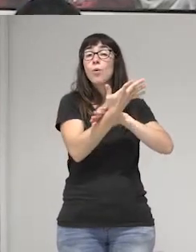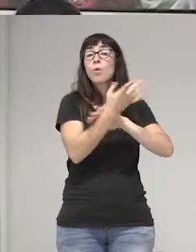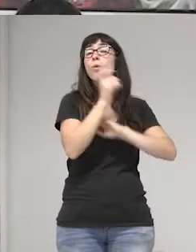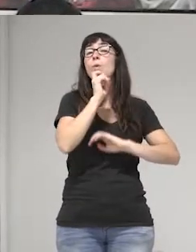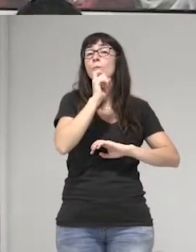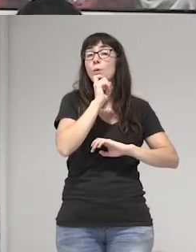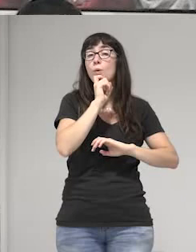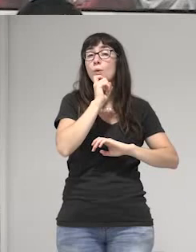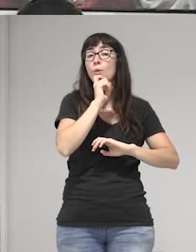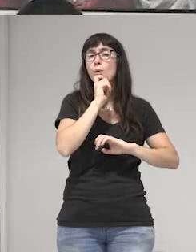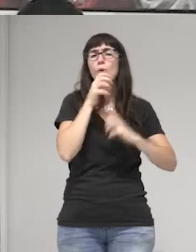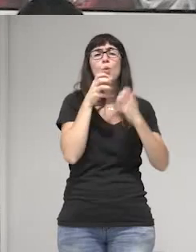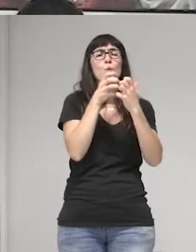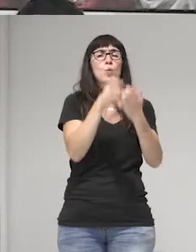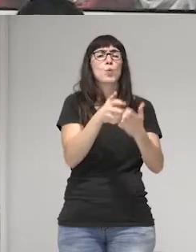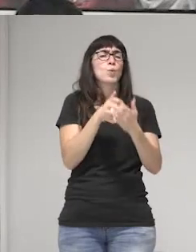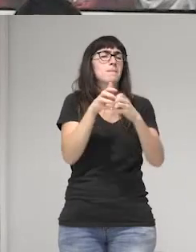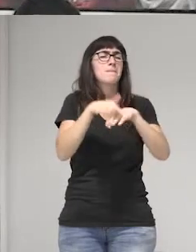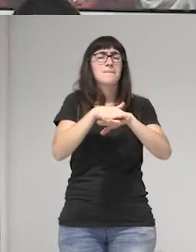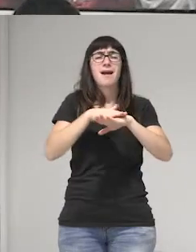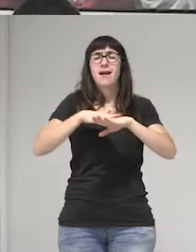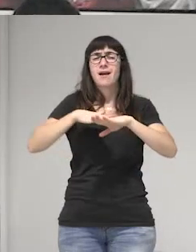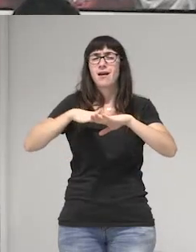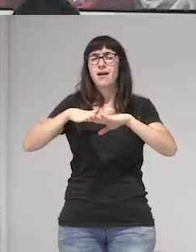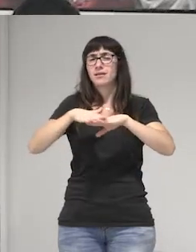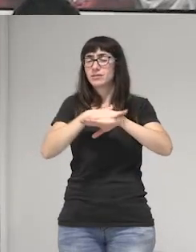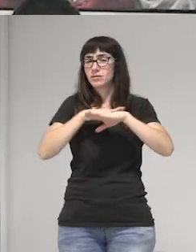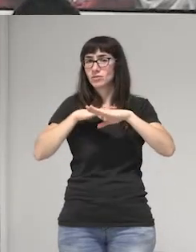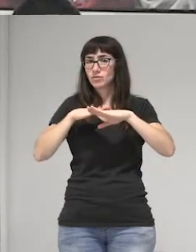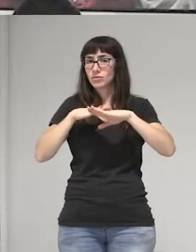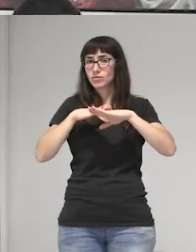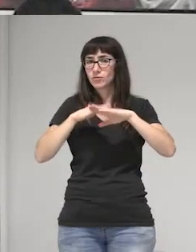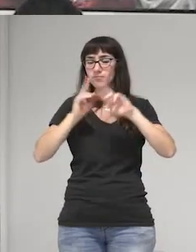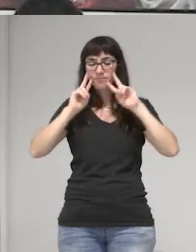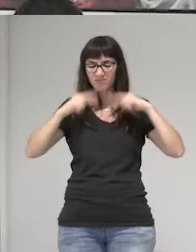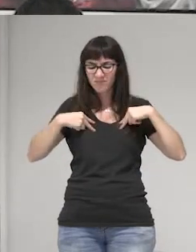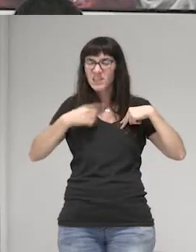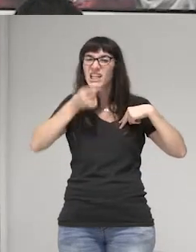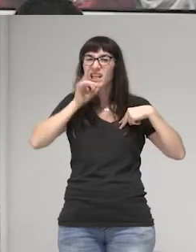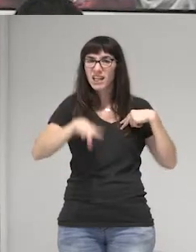punto más básico. Es quién somos.